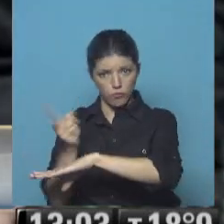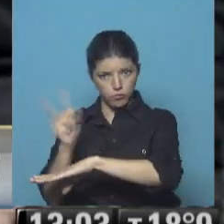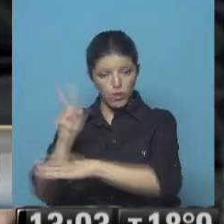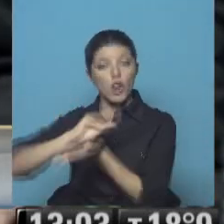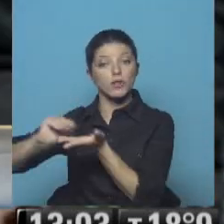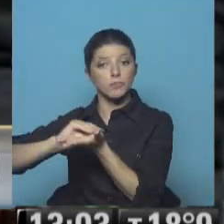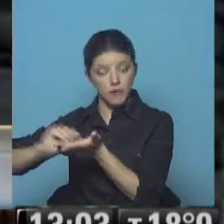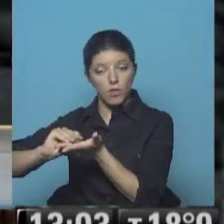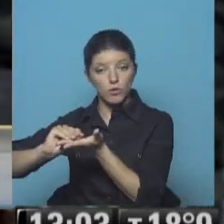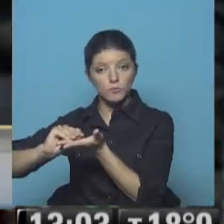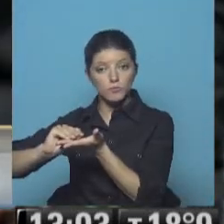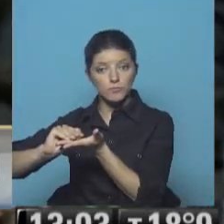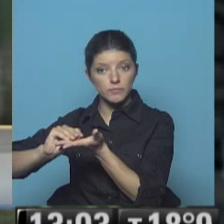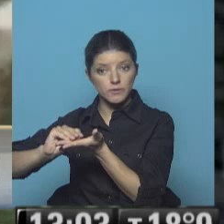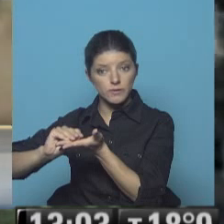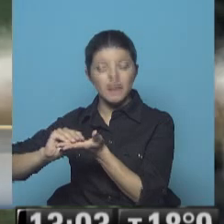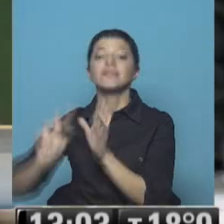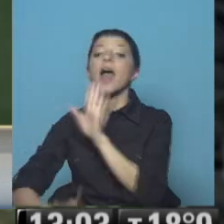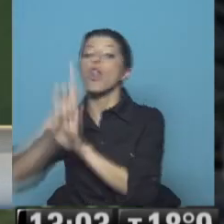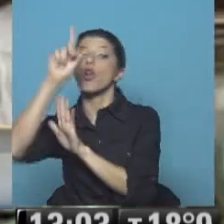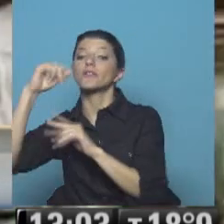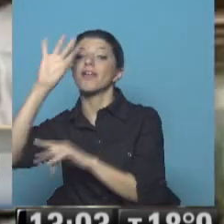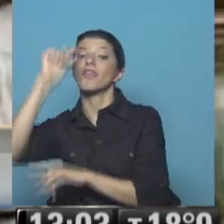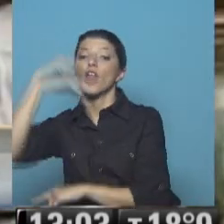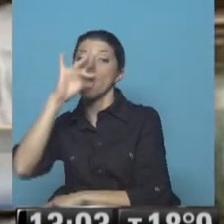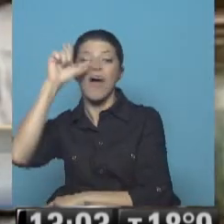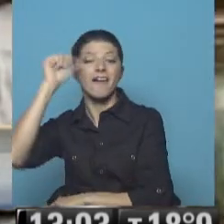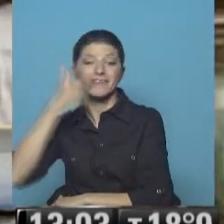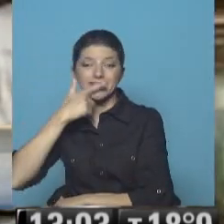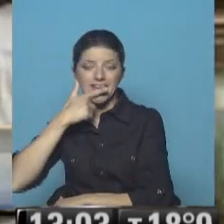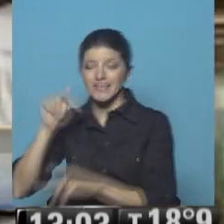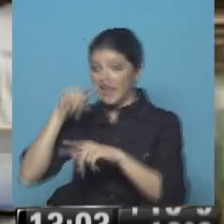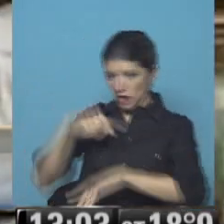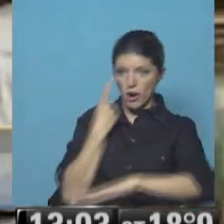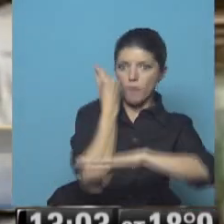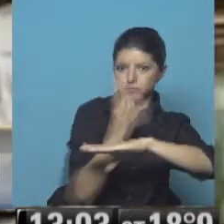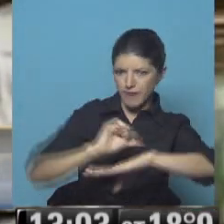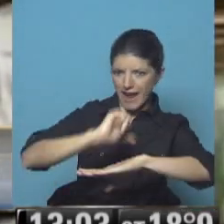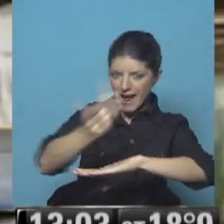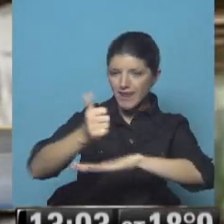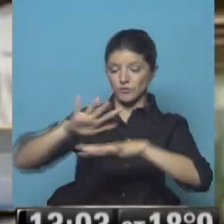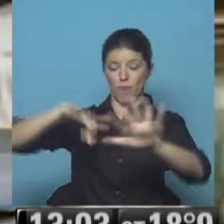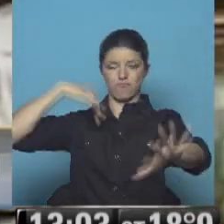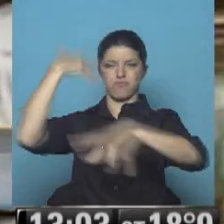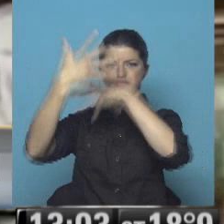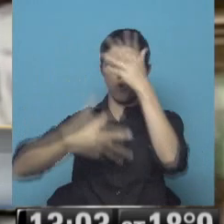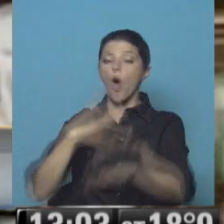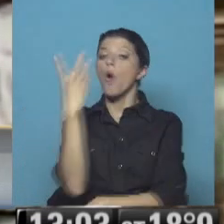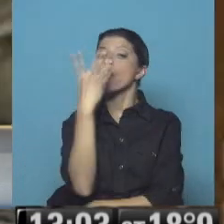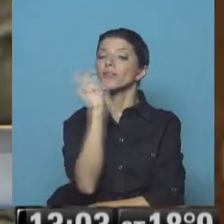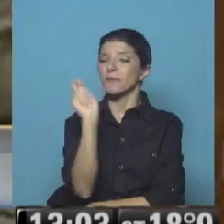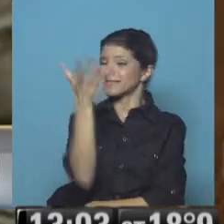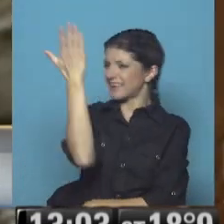Distrito Obrero de Eilenton, en el norte de Londres, implica una revolución en el laborismo cuatro meses después de que el partido